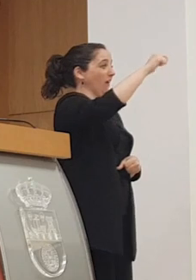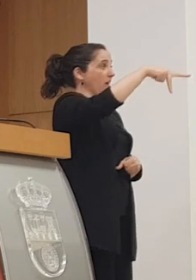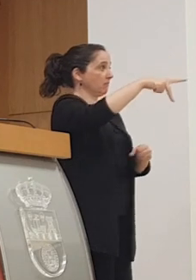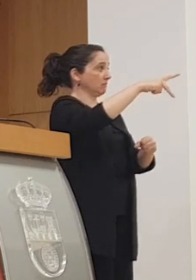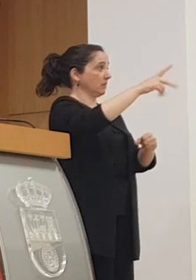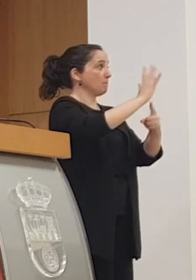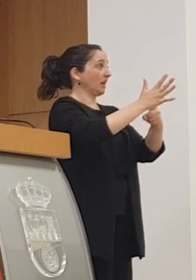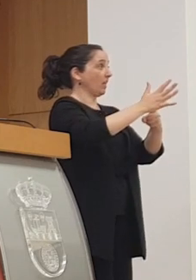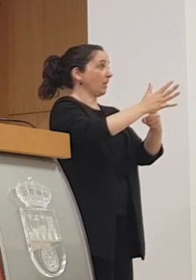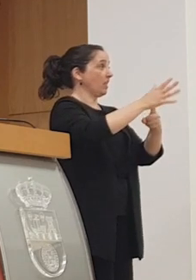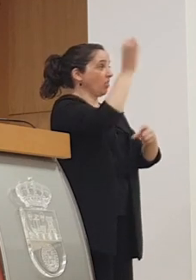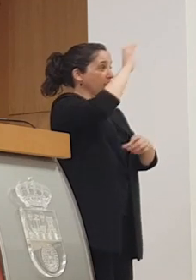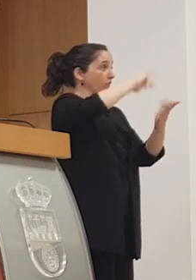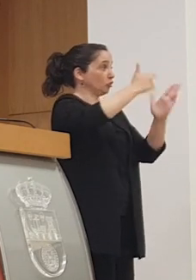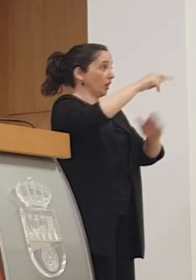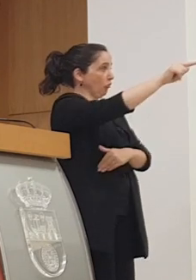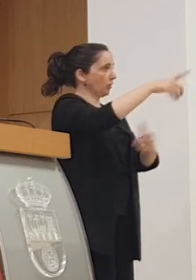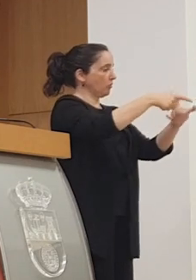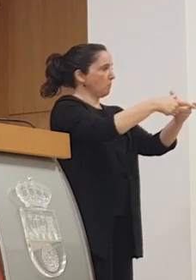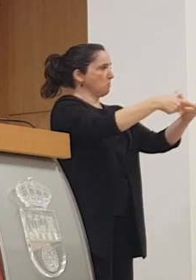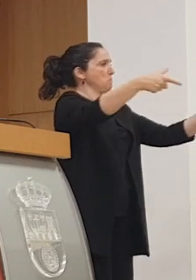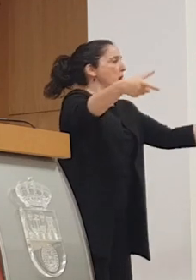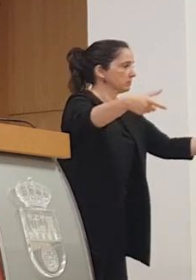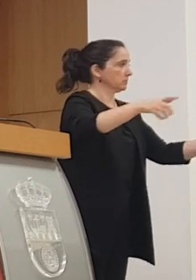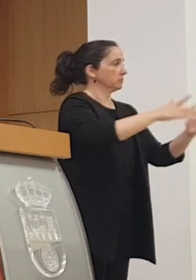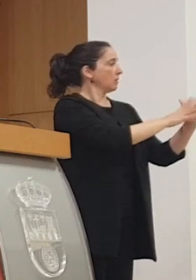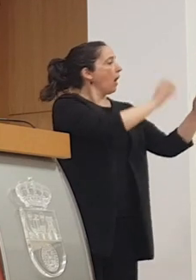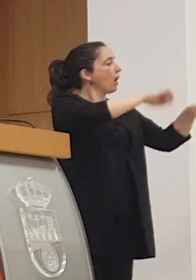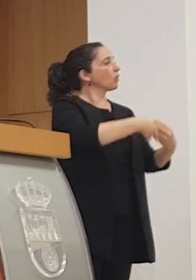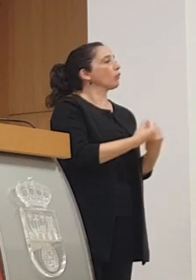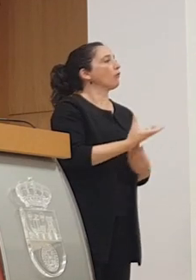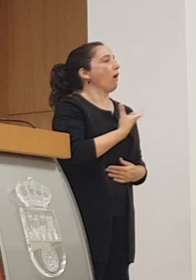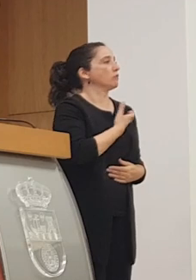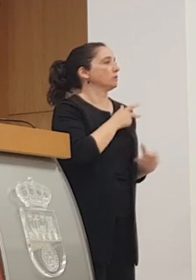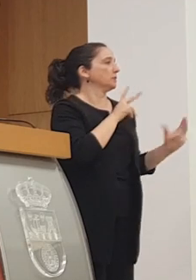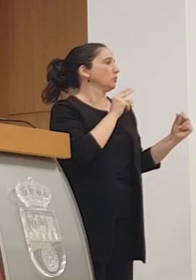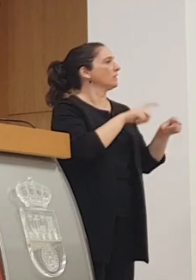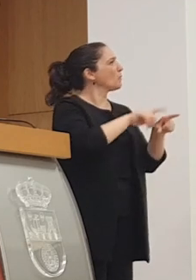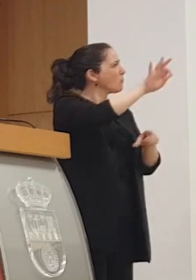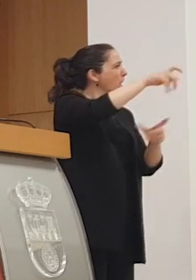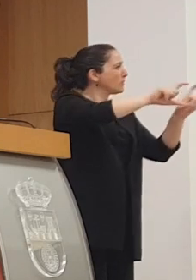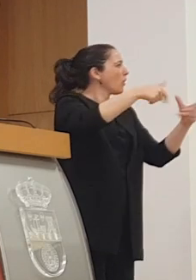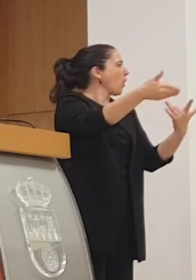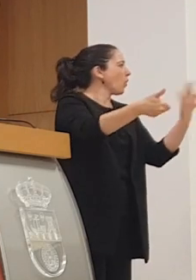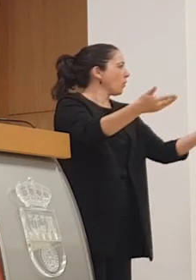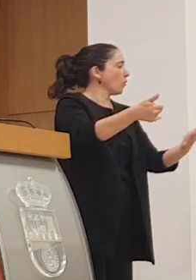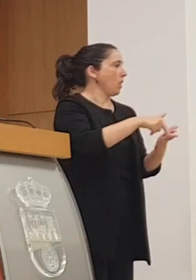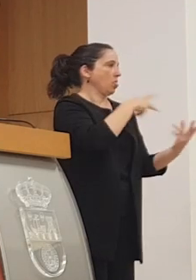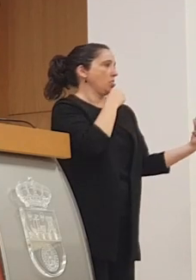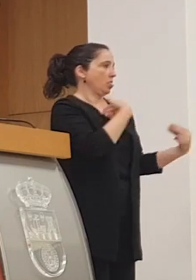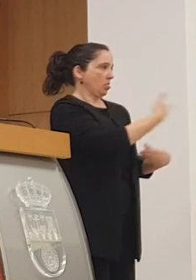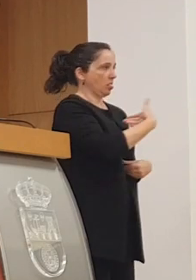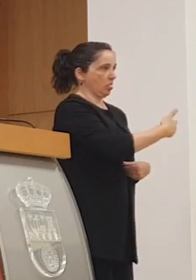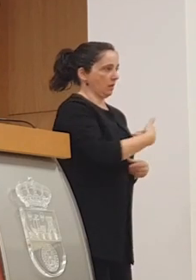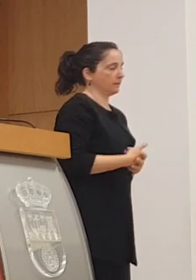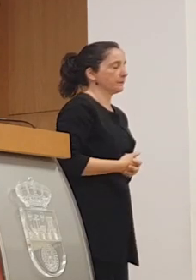trabajar conjuntamente tanto en la delimitación del ámbito de esa actuación como en la tipología de las empresas que se pretenden